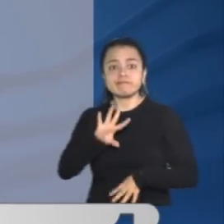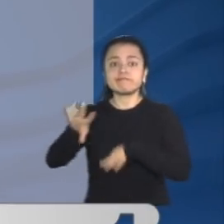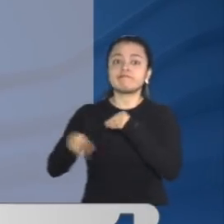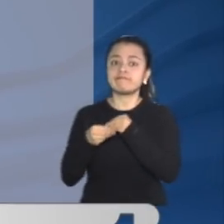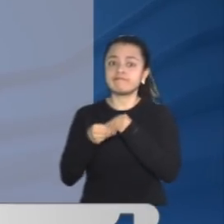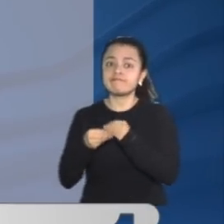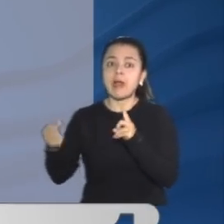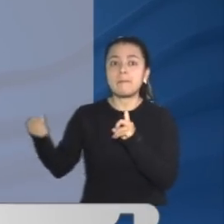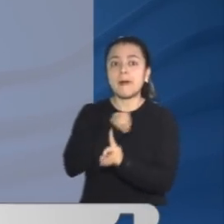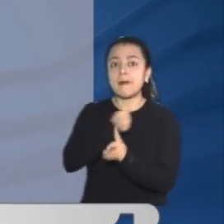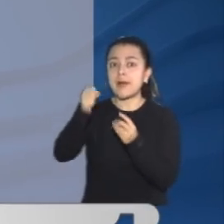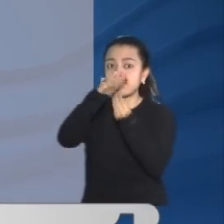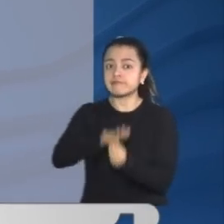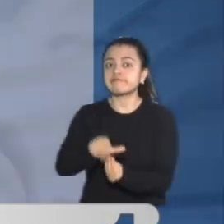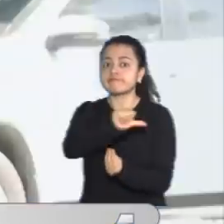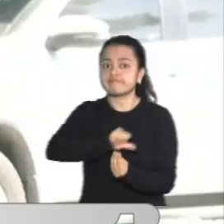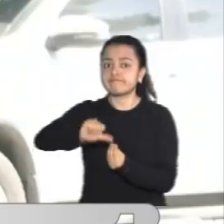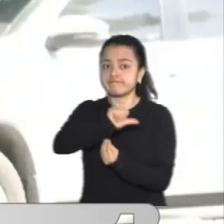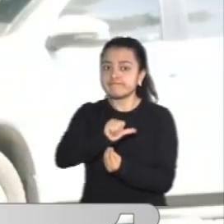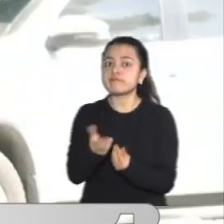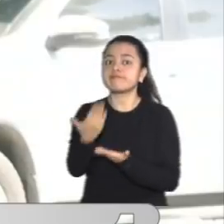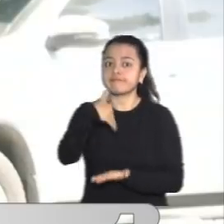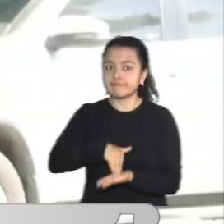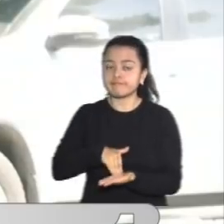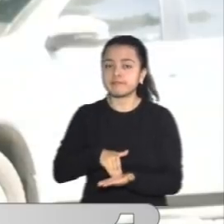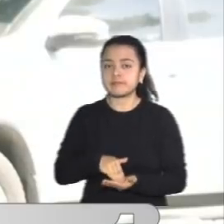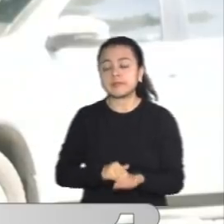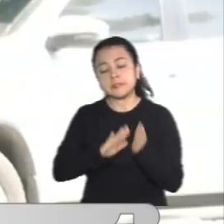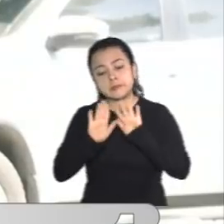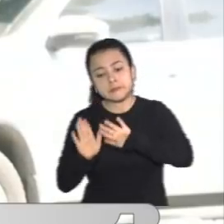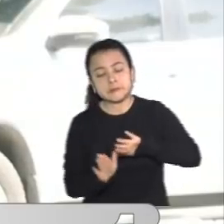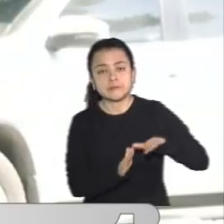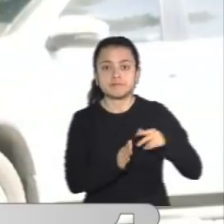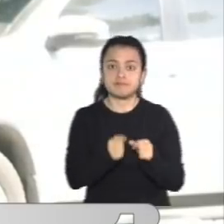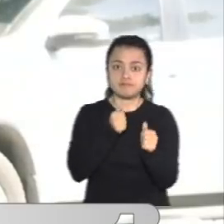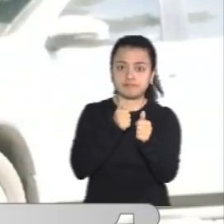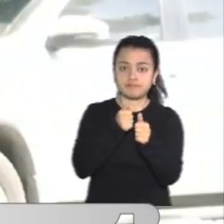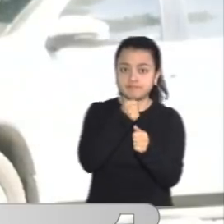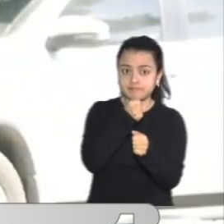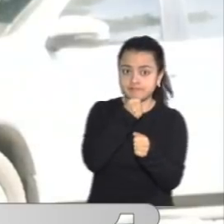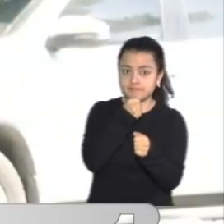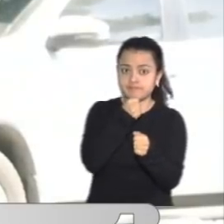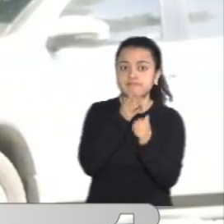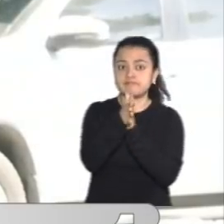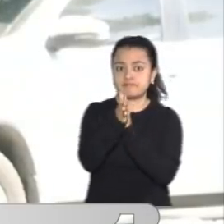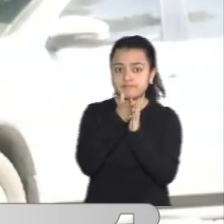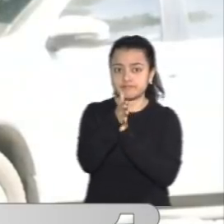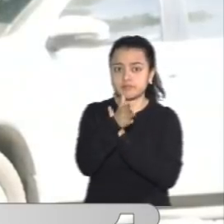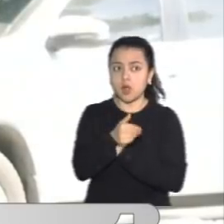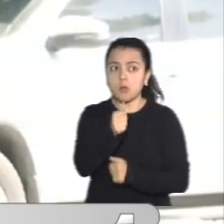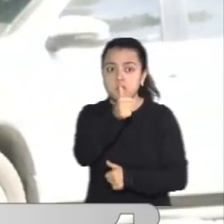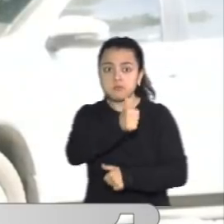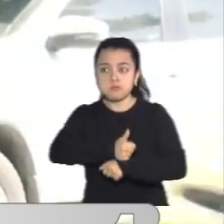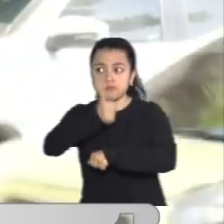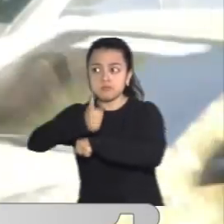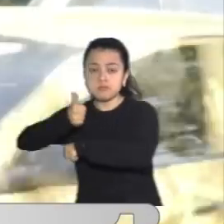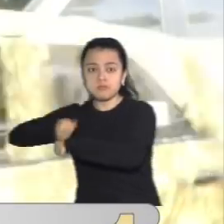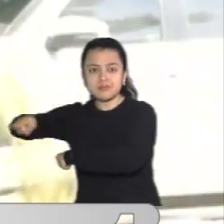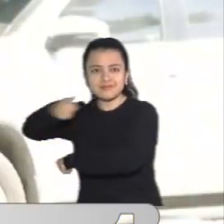feminicidio. En otras noticias, aquí en la ciudad de Barranquilla, los propietarios de establecimientos